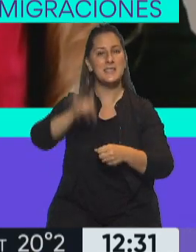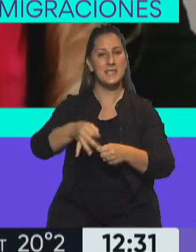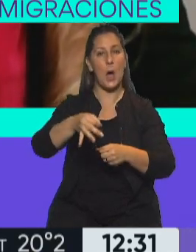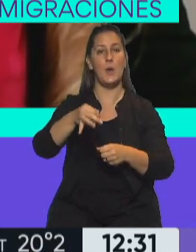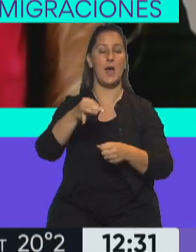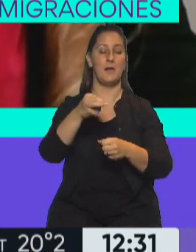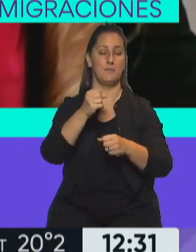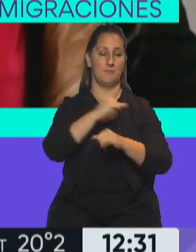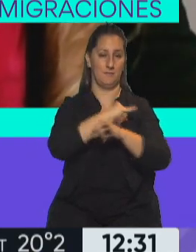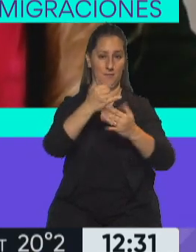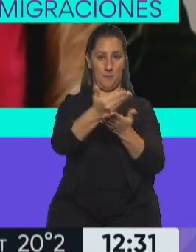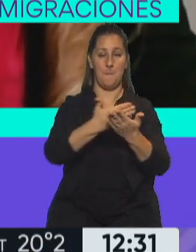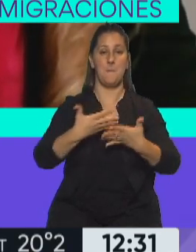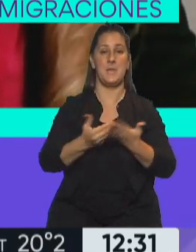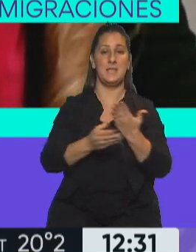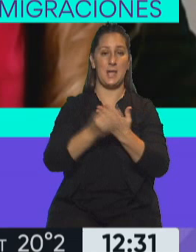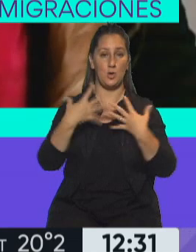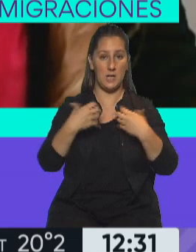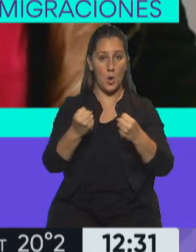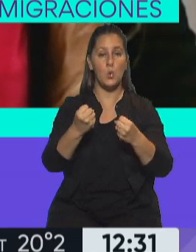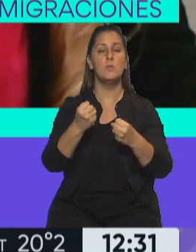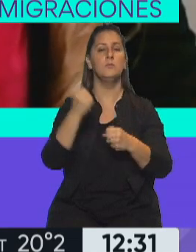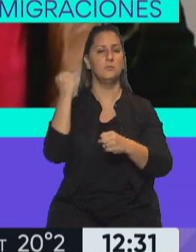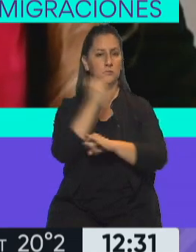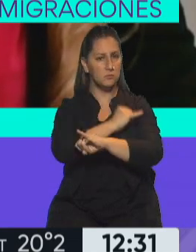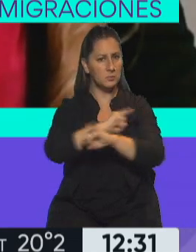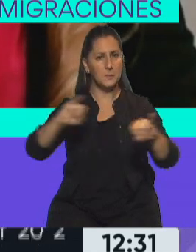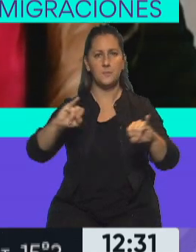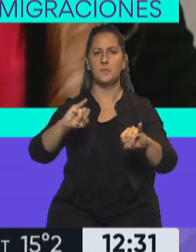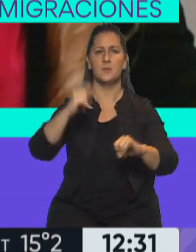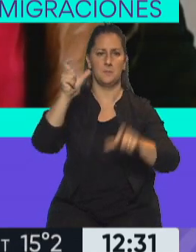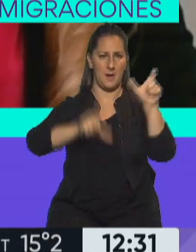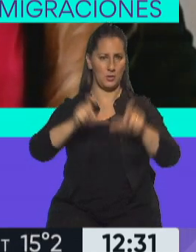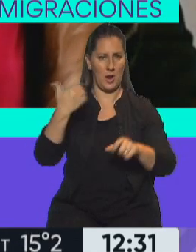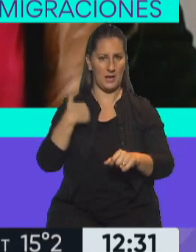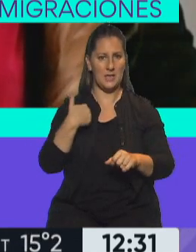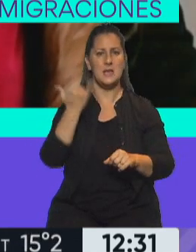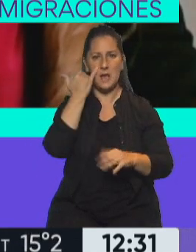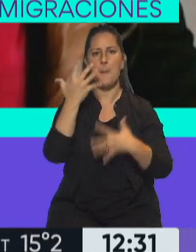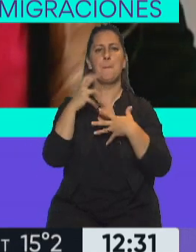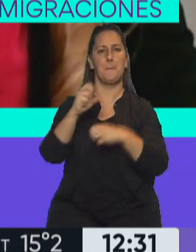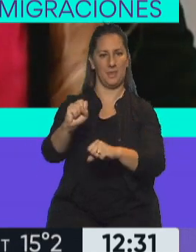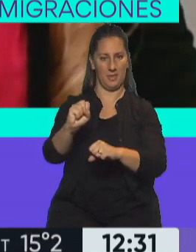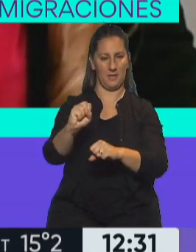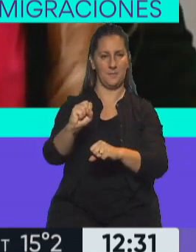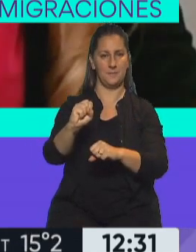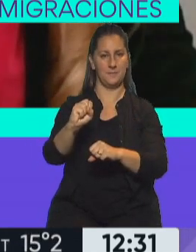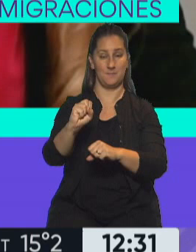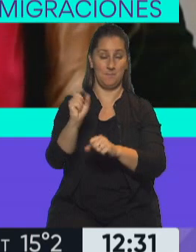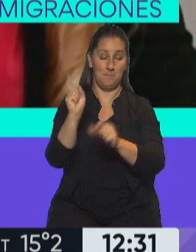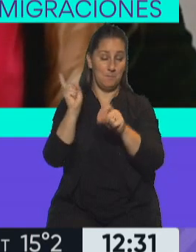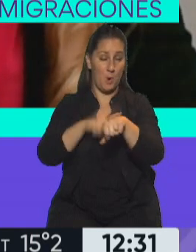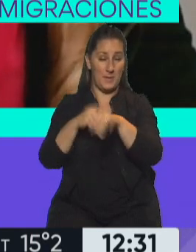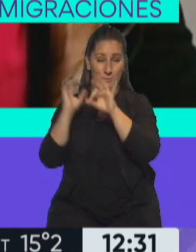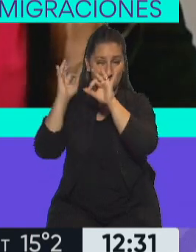el 11, cuando se le confirmó qué tipo de cepa era el Ministerio de Salud, informó a todos los argentinos que se había detectado apenas, como digo,